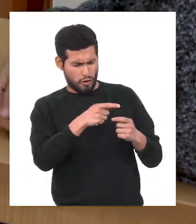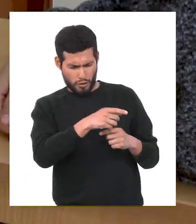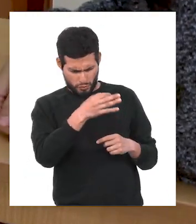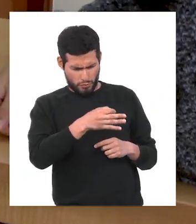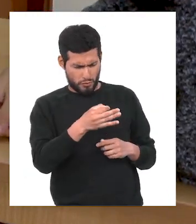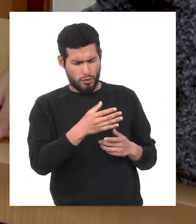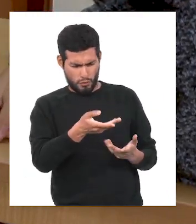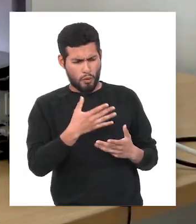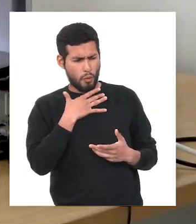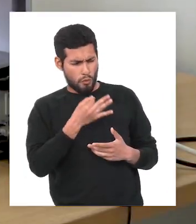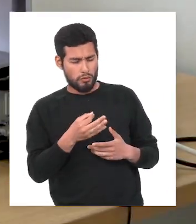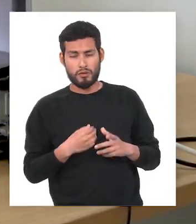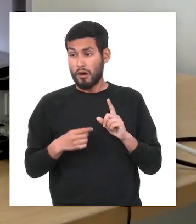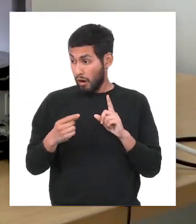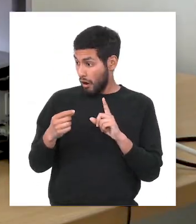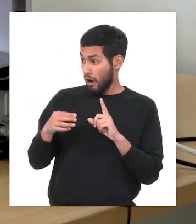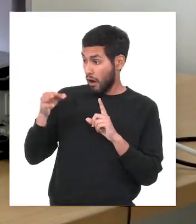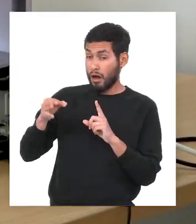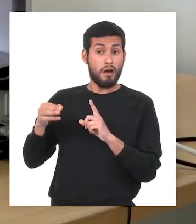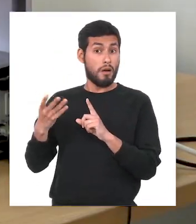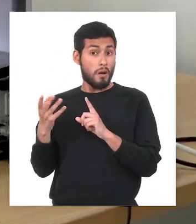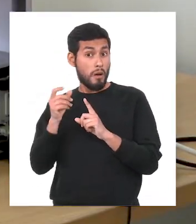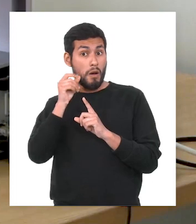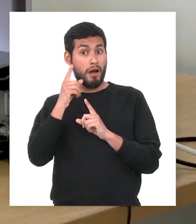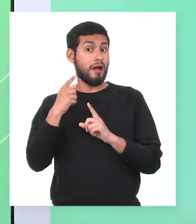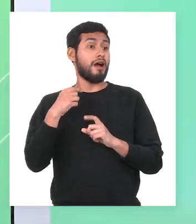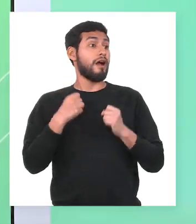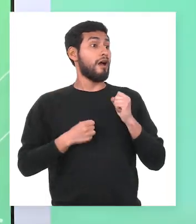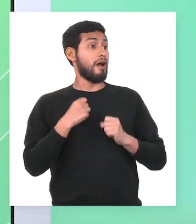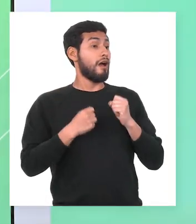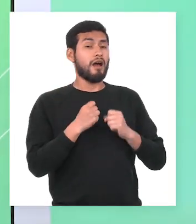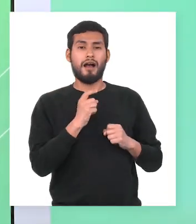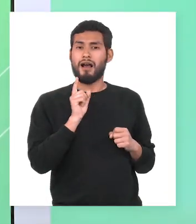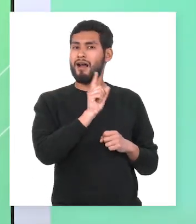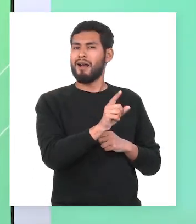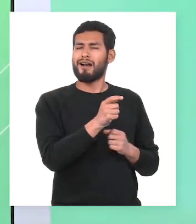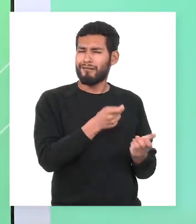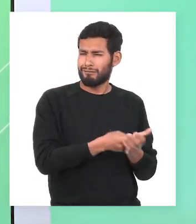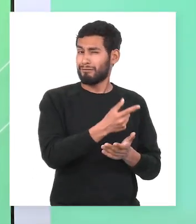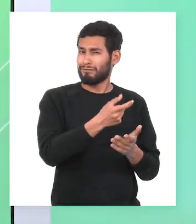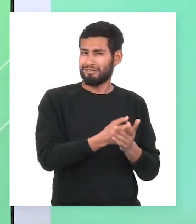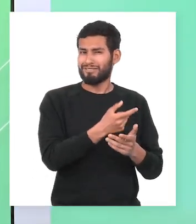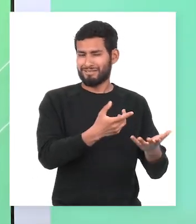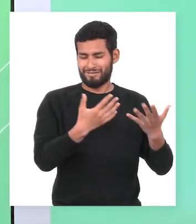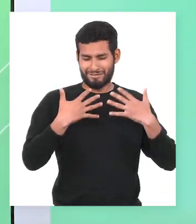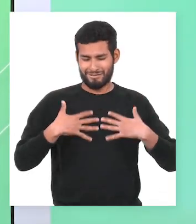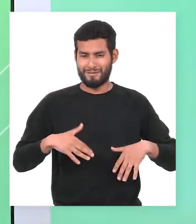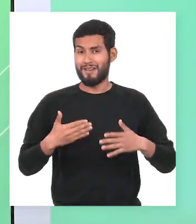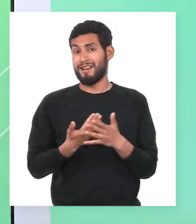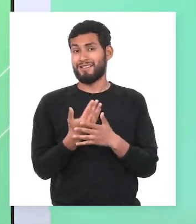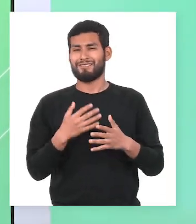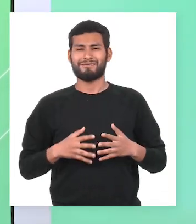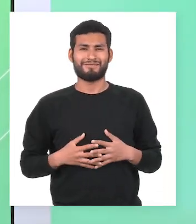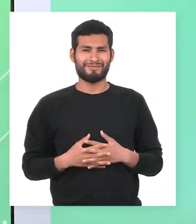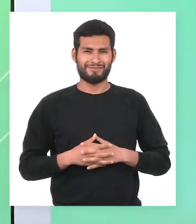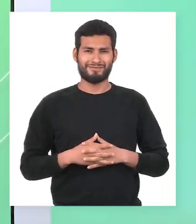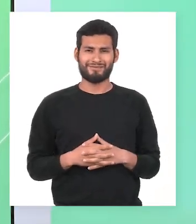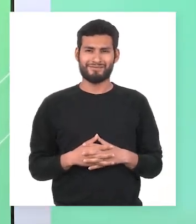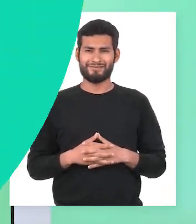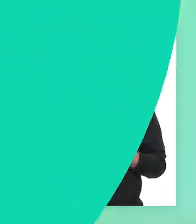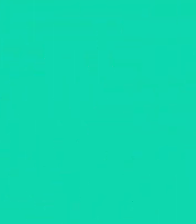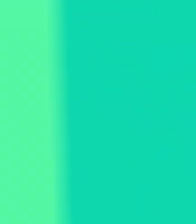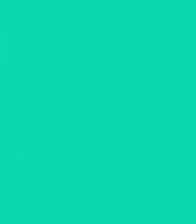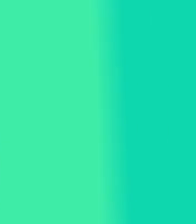arrepentirás. Podría causar que, en efecto, nuestro amigo vaya corriendo al centro comercial y se lleva a casa una nueva prenda.